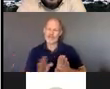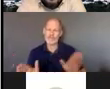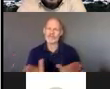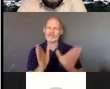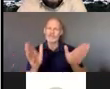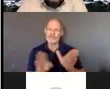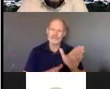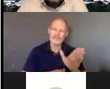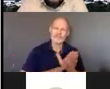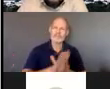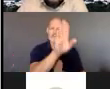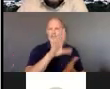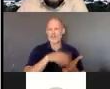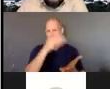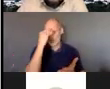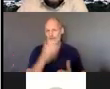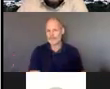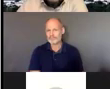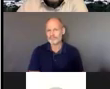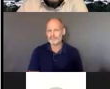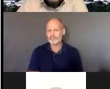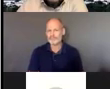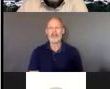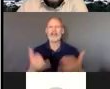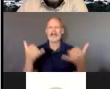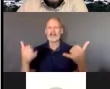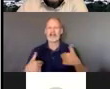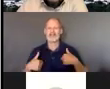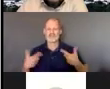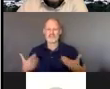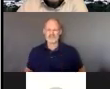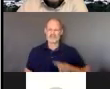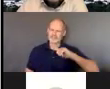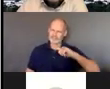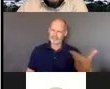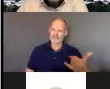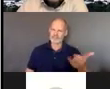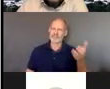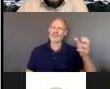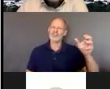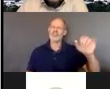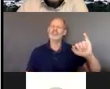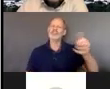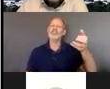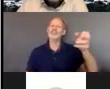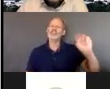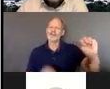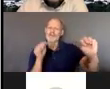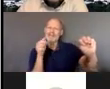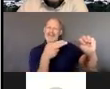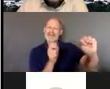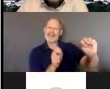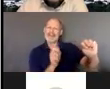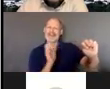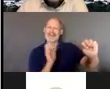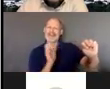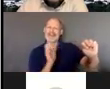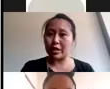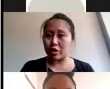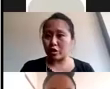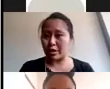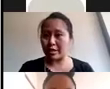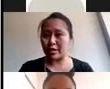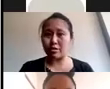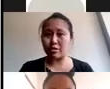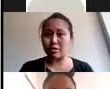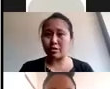le voy a dar la palabra a Jim nuestro gerente de Yakima y va a dar consejos prácticos